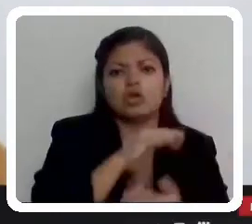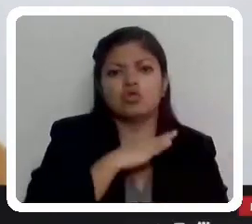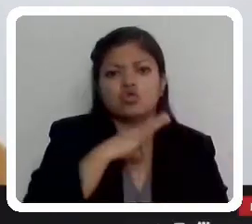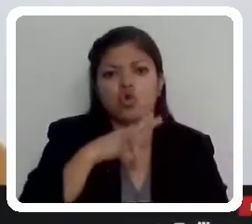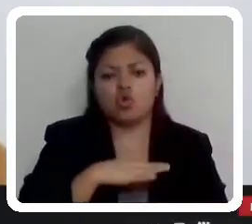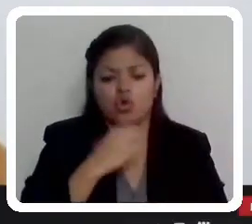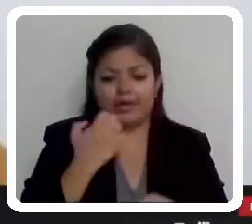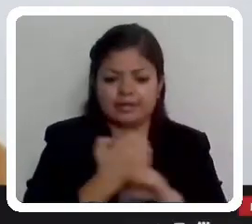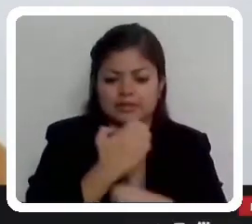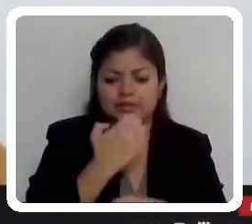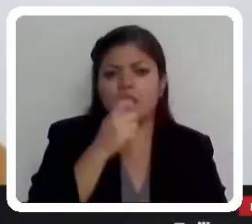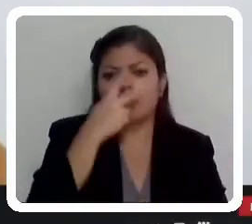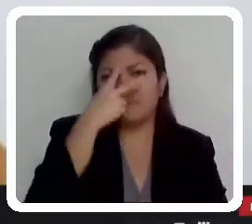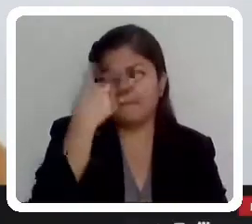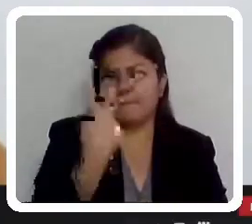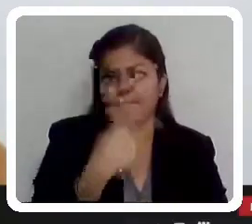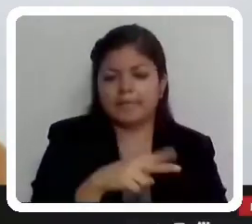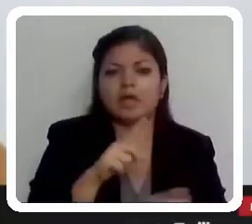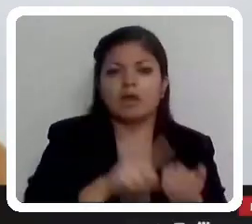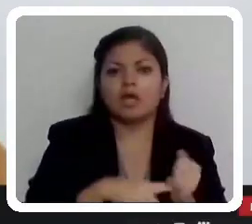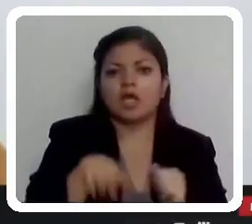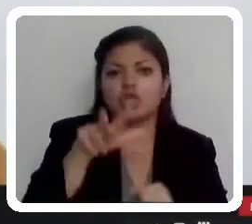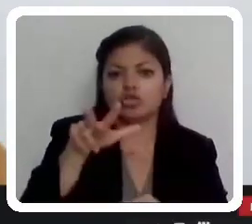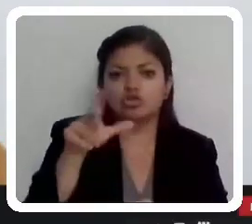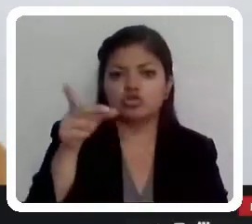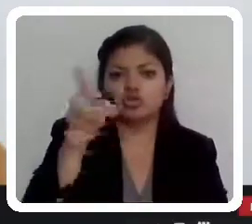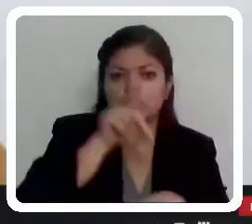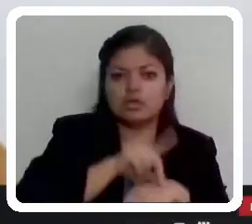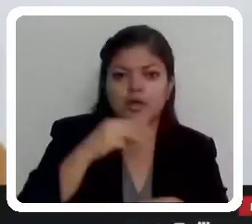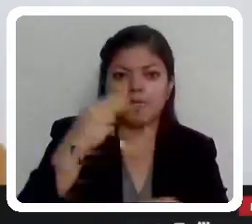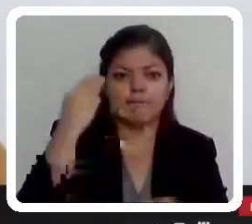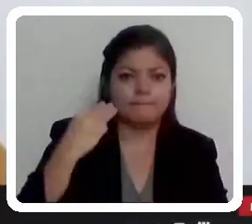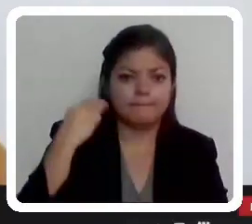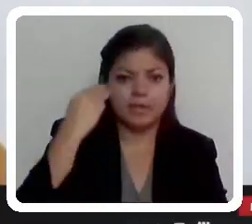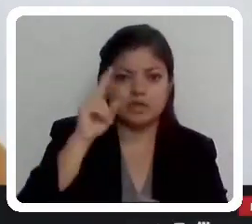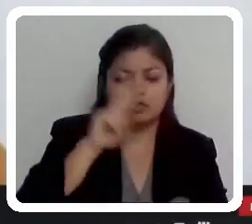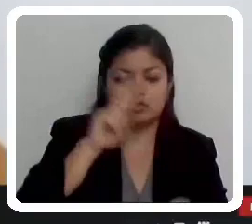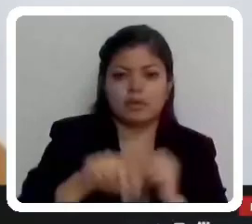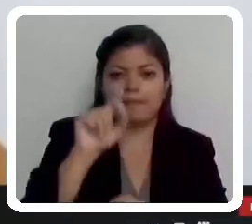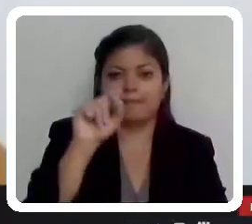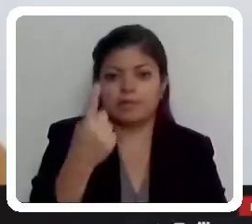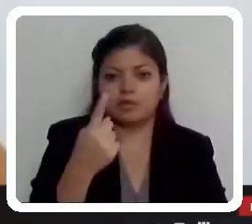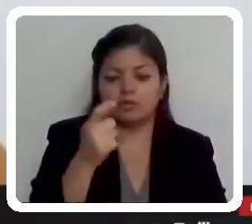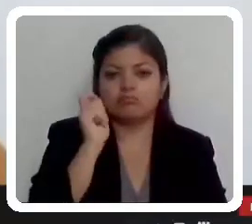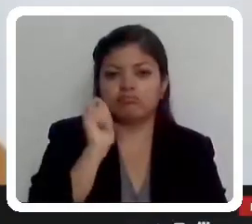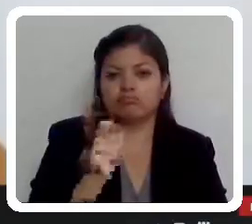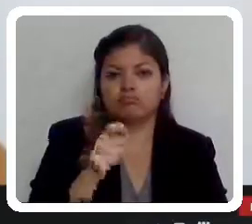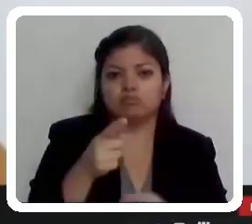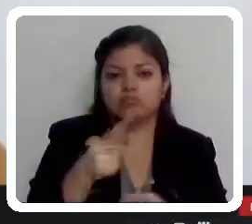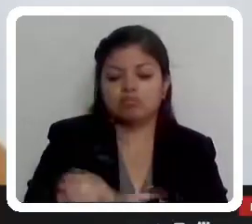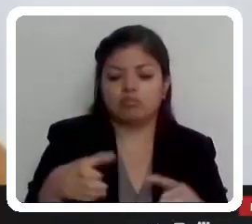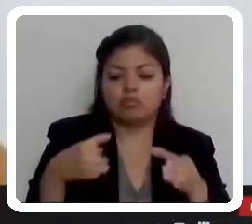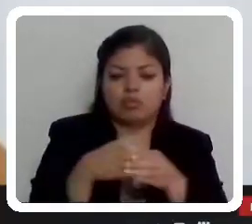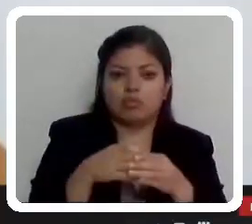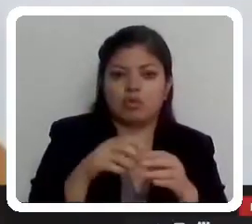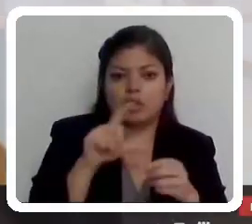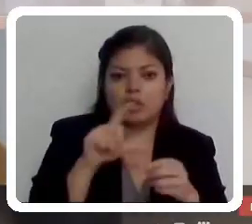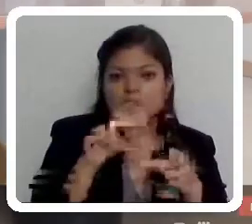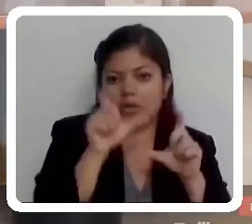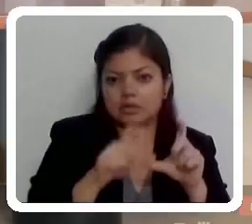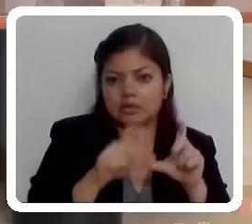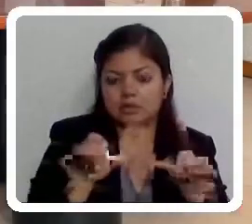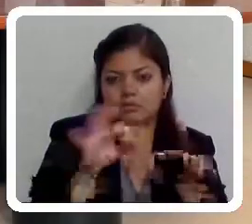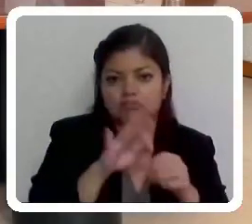Lerdo, capital del Estado de México, a los 18 días del mes de marzo del año 2021. Atentamente, Unidad Nacional, todo el poder al pueblo.